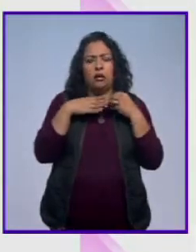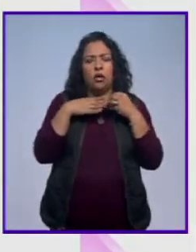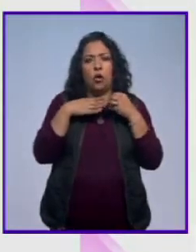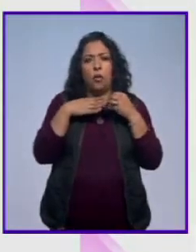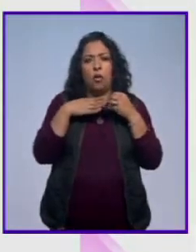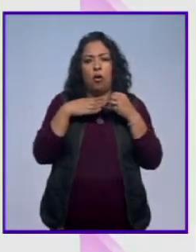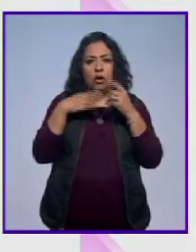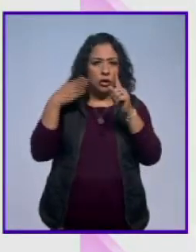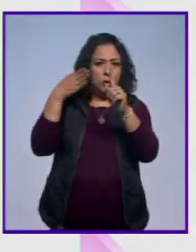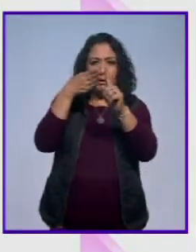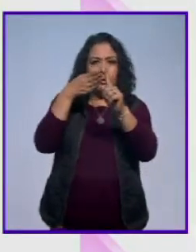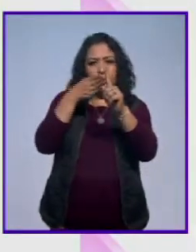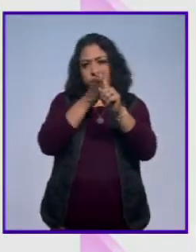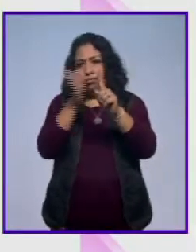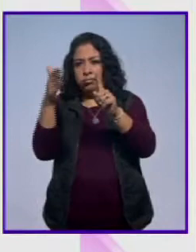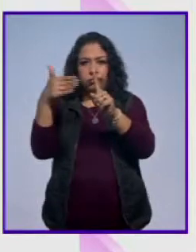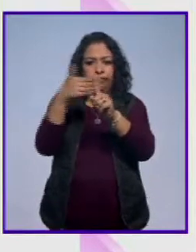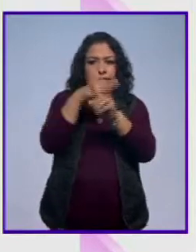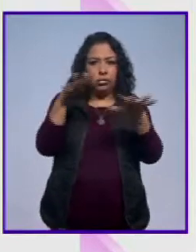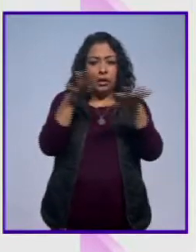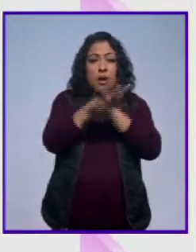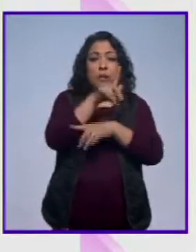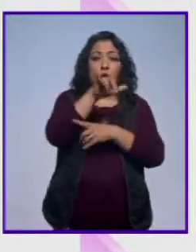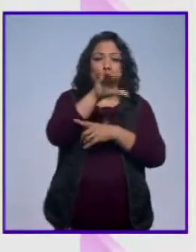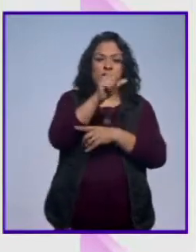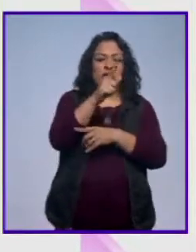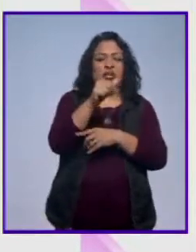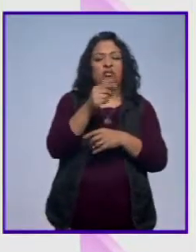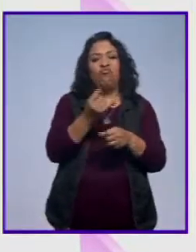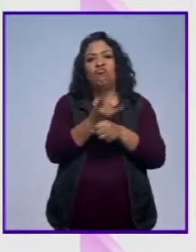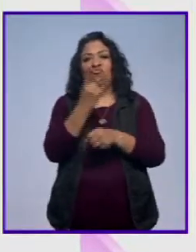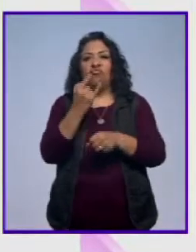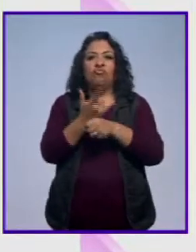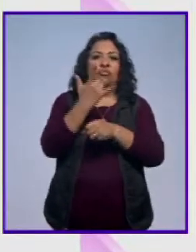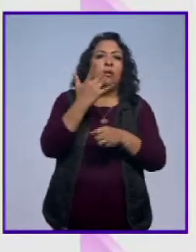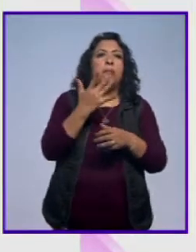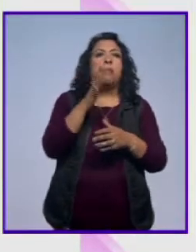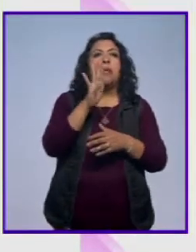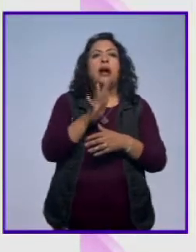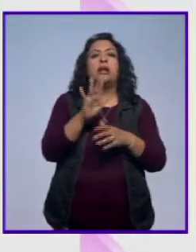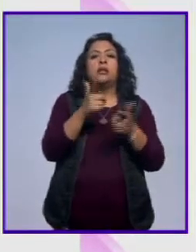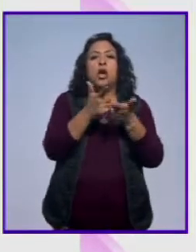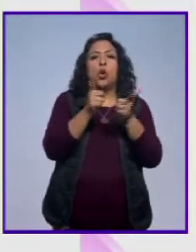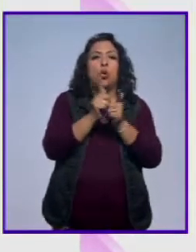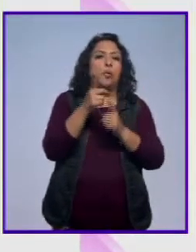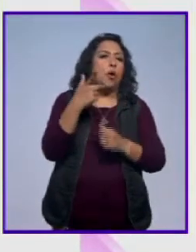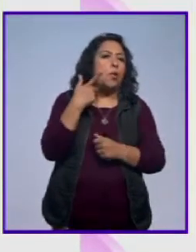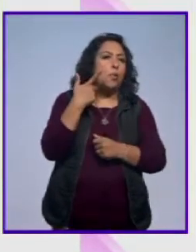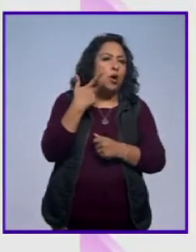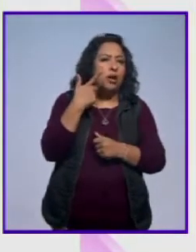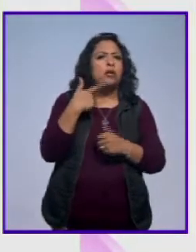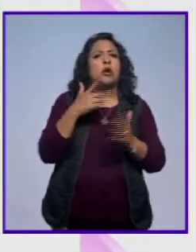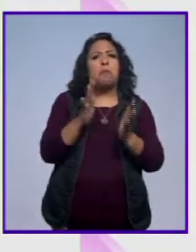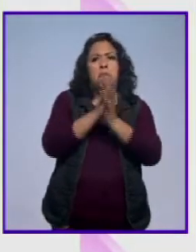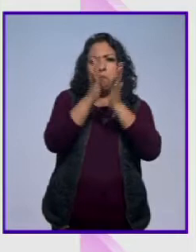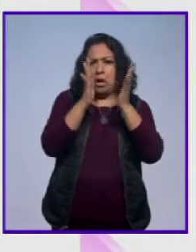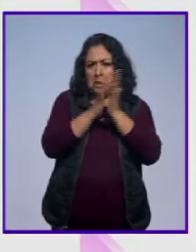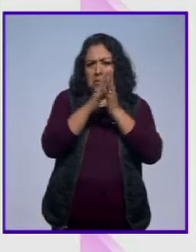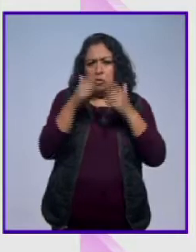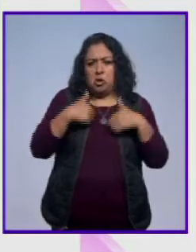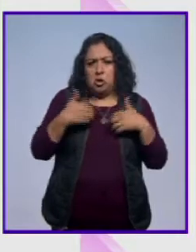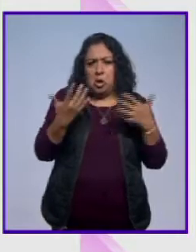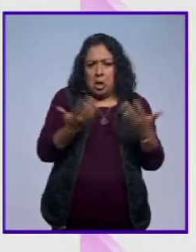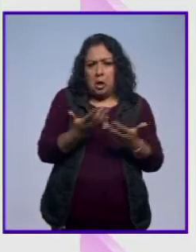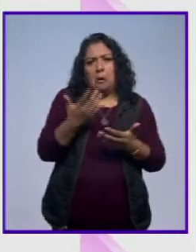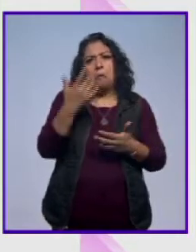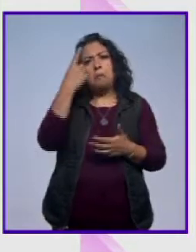distintas. Luis González de Alba se va desencantando, forma partidos políticos, participa activamente en